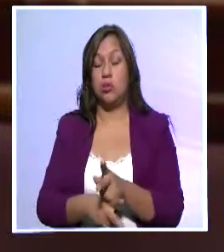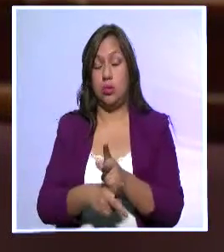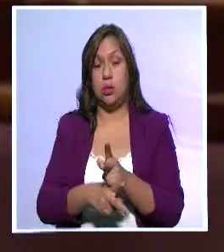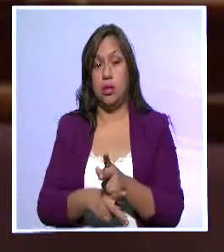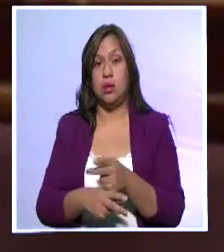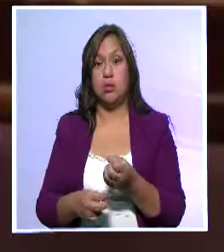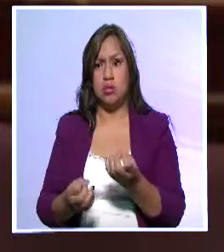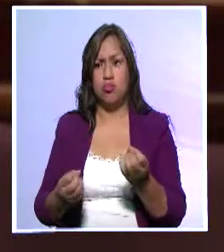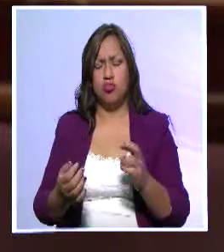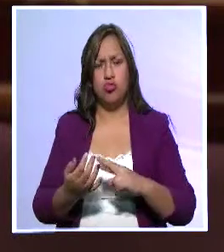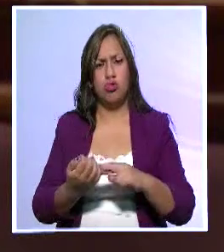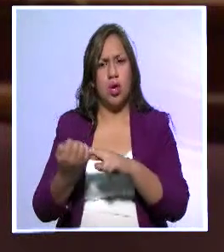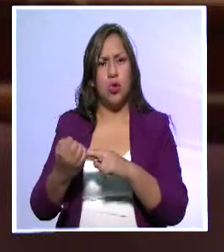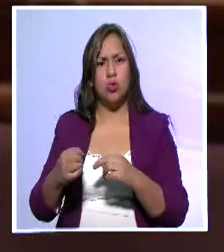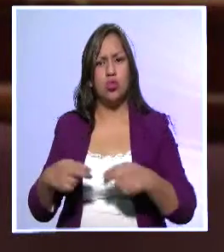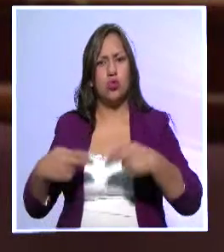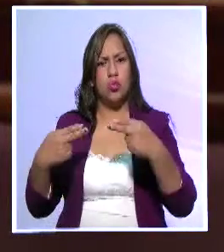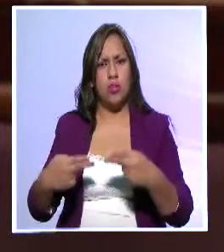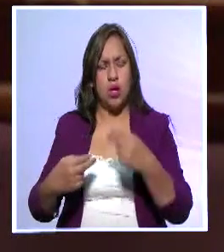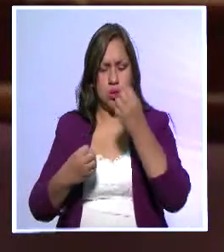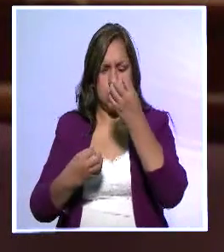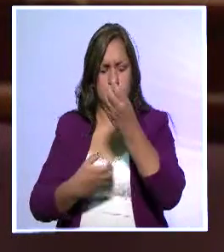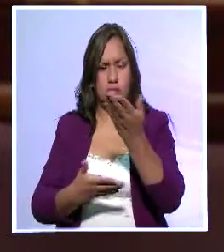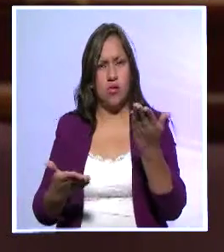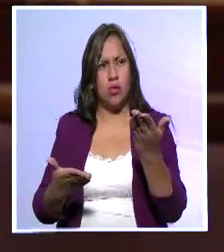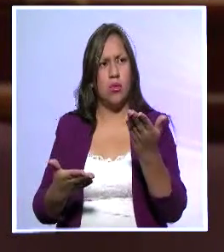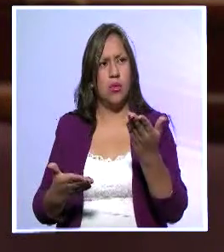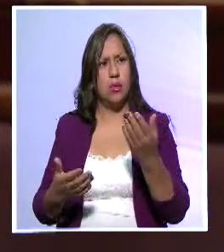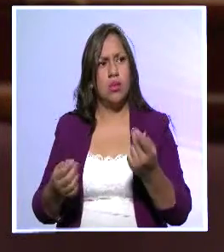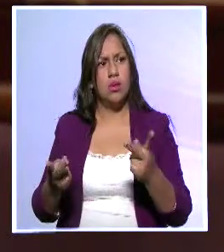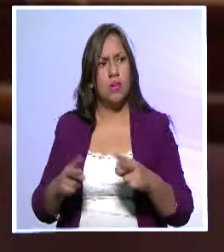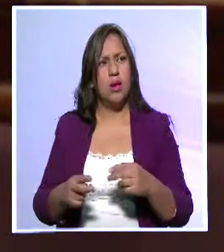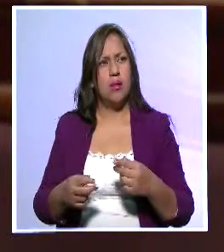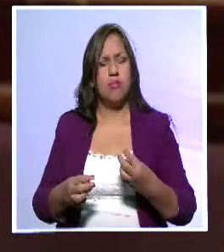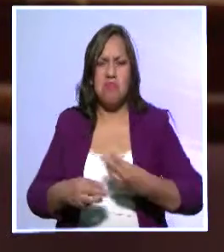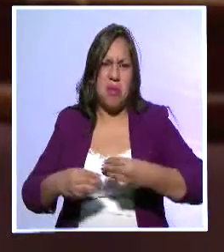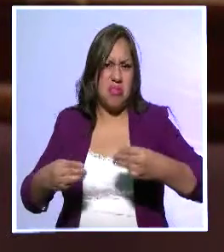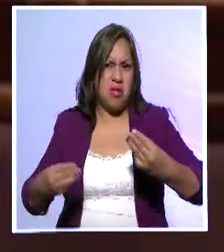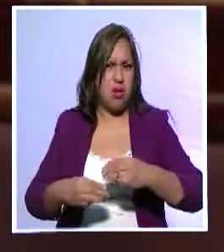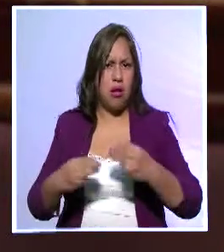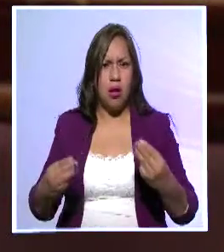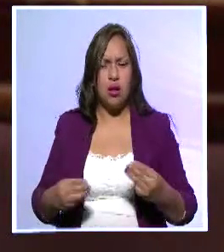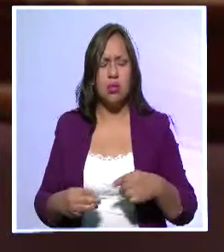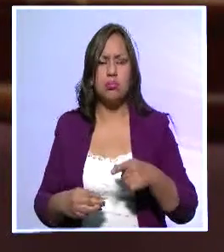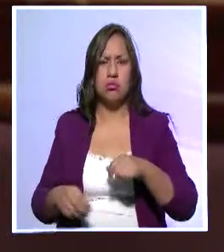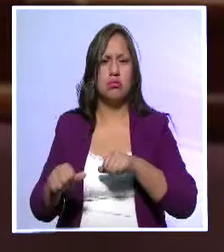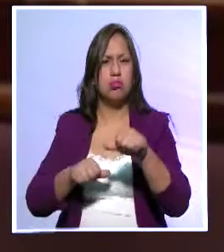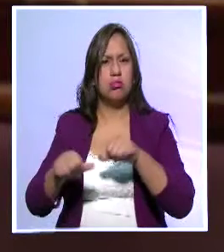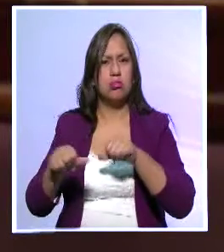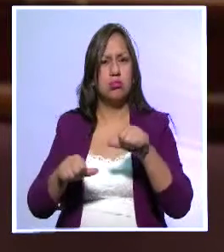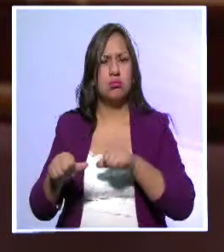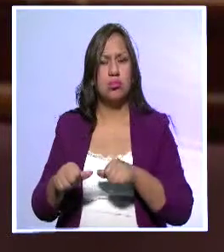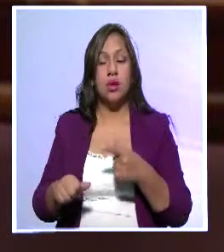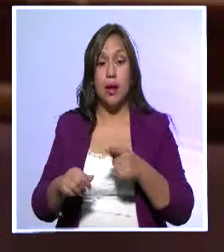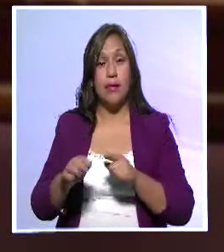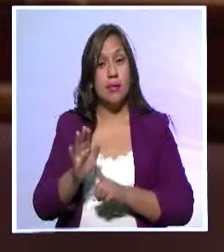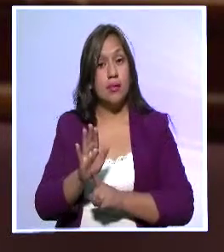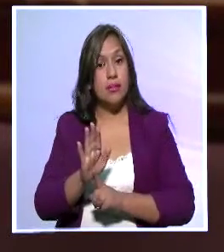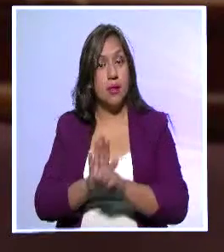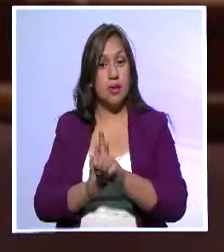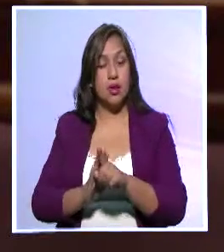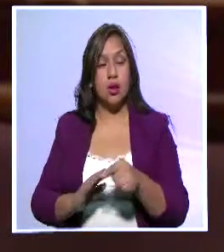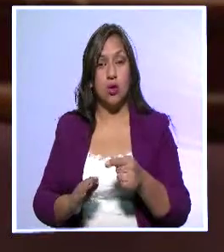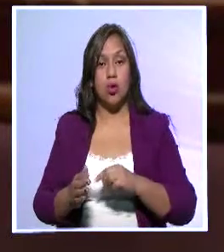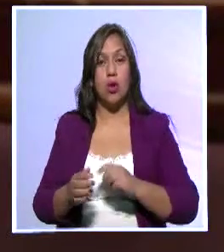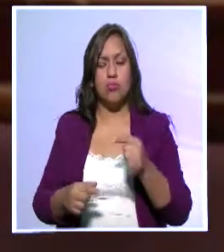una cantidad de recursos humanos, informativos, materiales, etcétera, que deben ser administrados. Y con el desarrollo de las